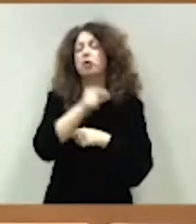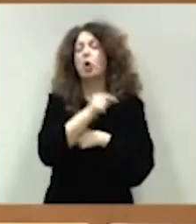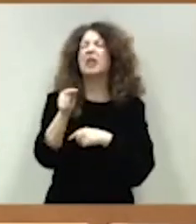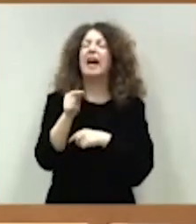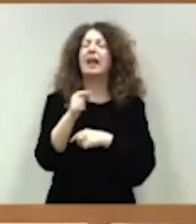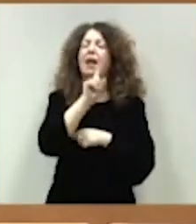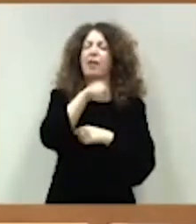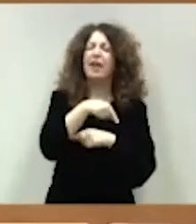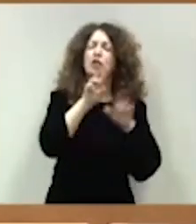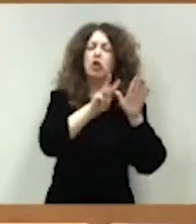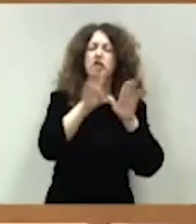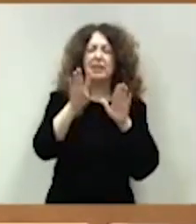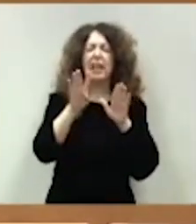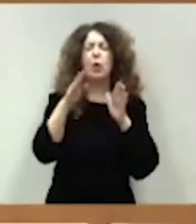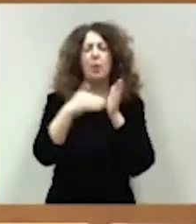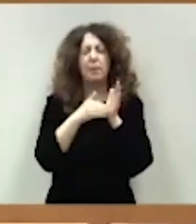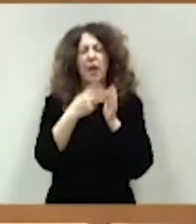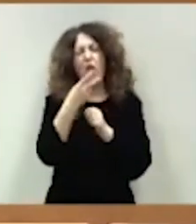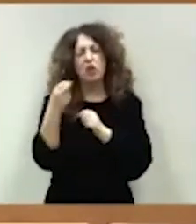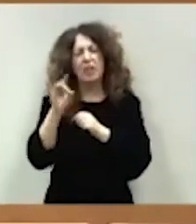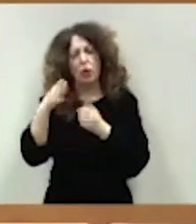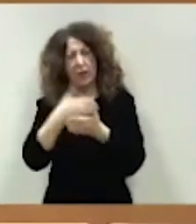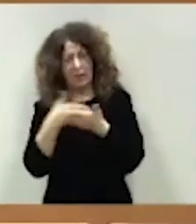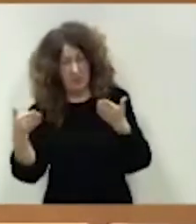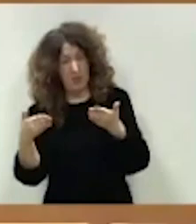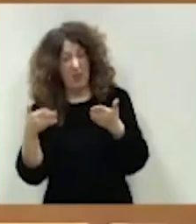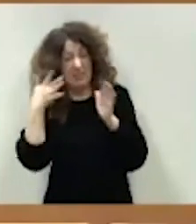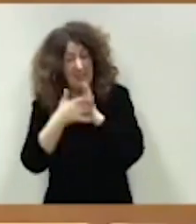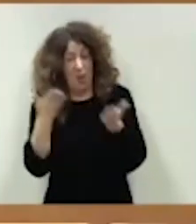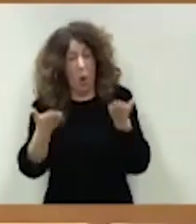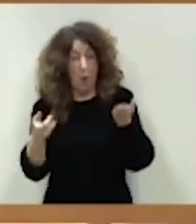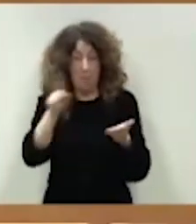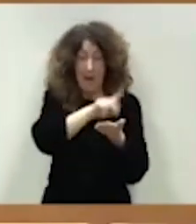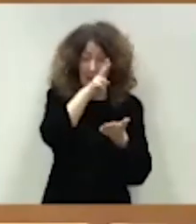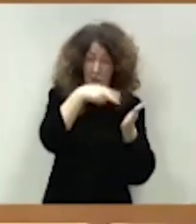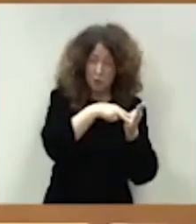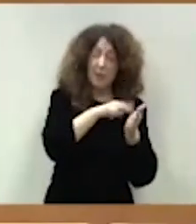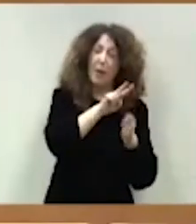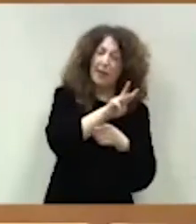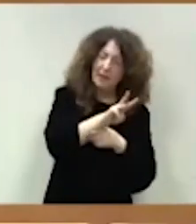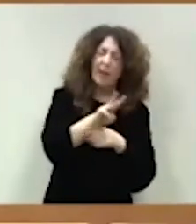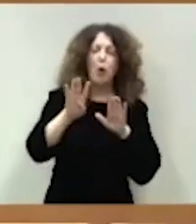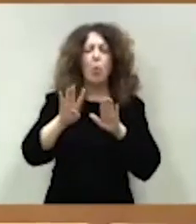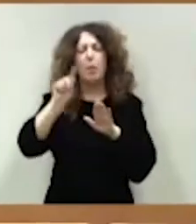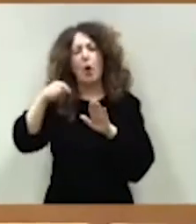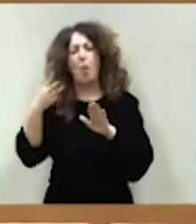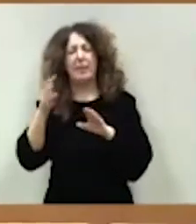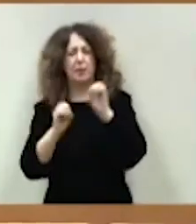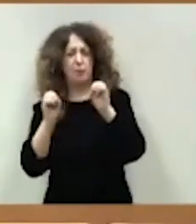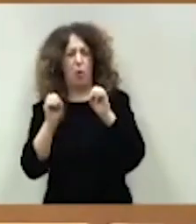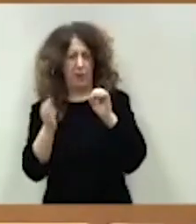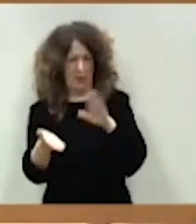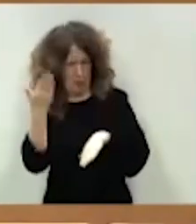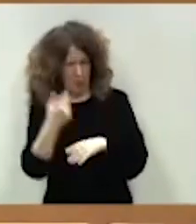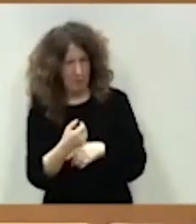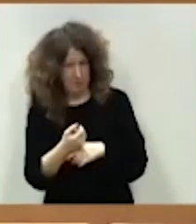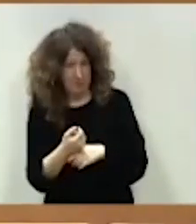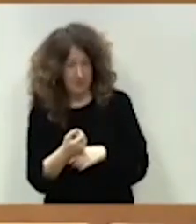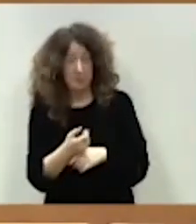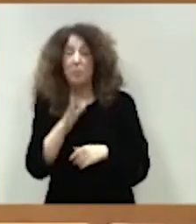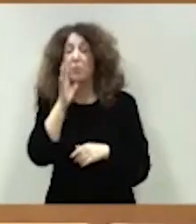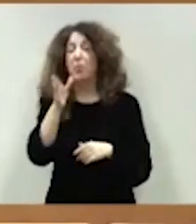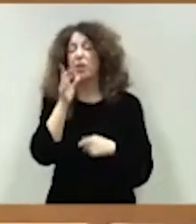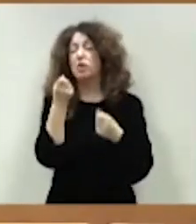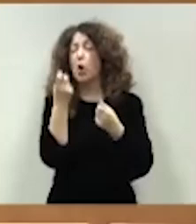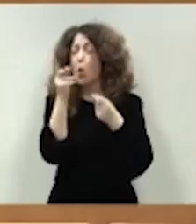millones, un 9,3% más que en 2023. Por eso, señorías, estas cifras ya las